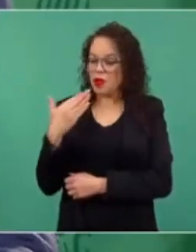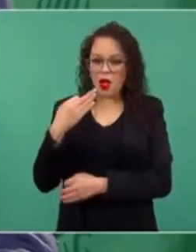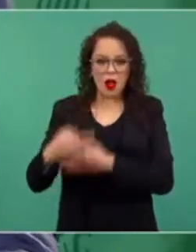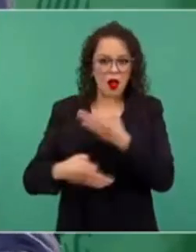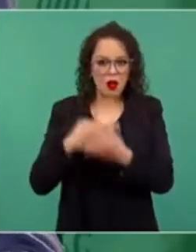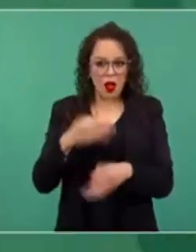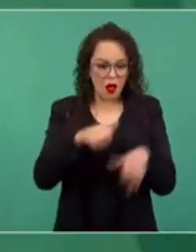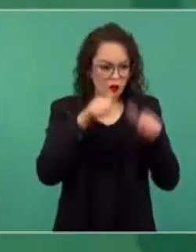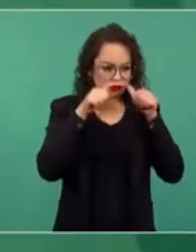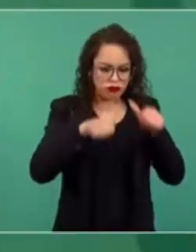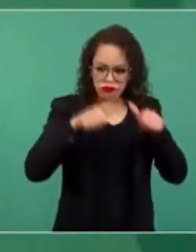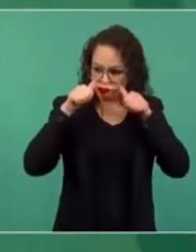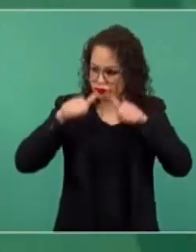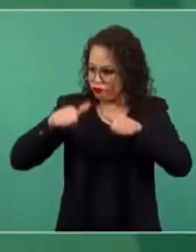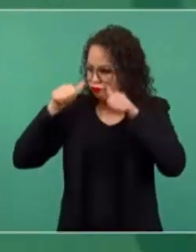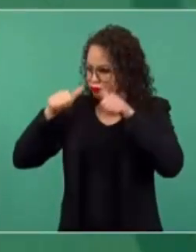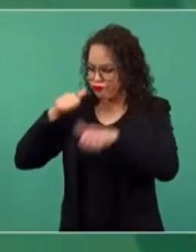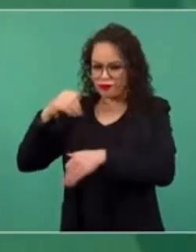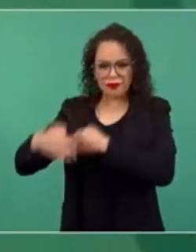los usuarios.